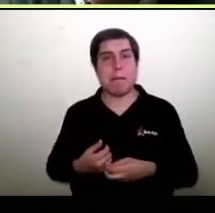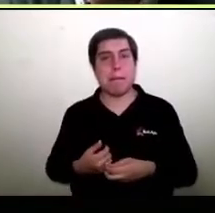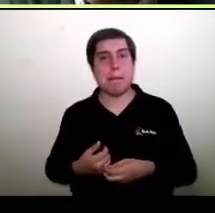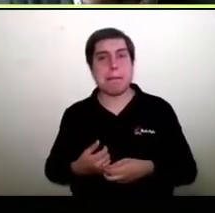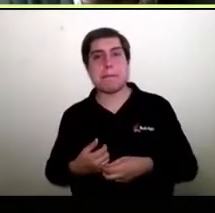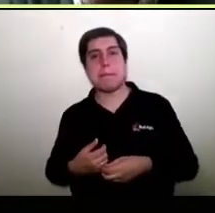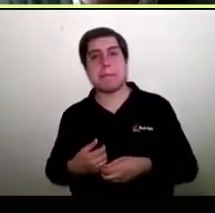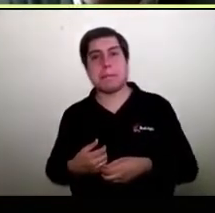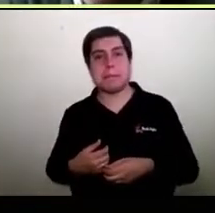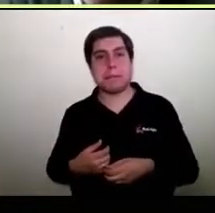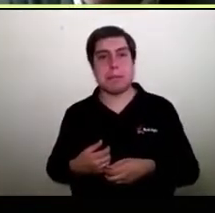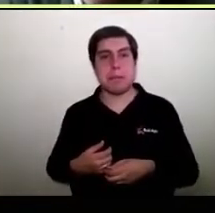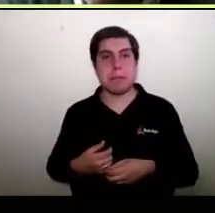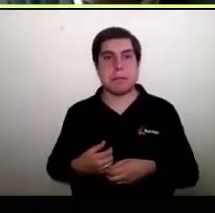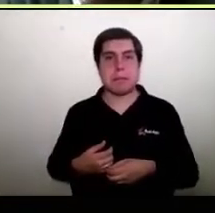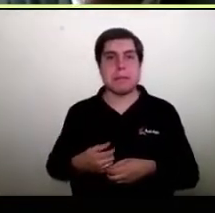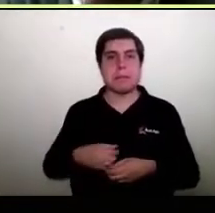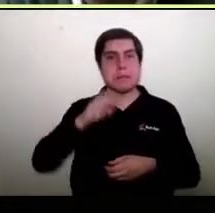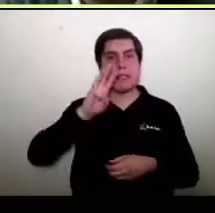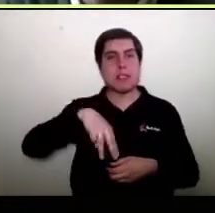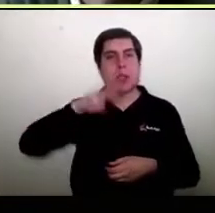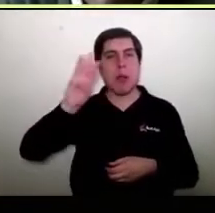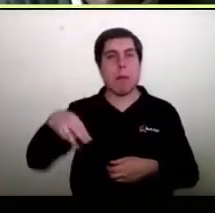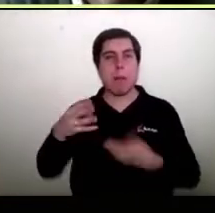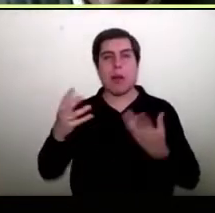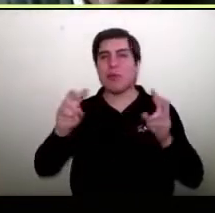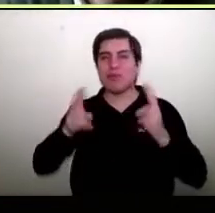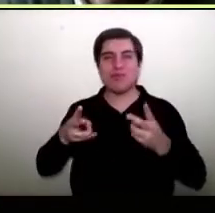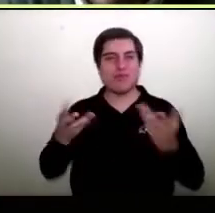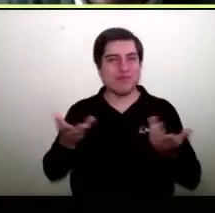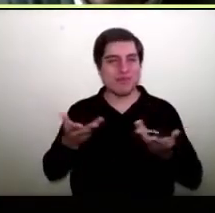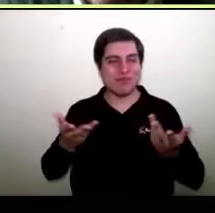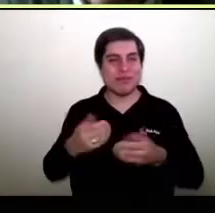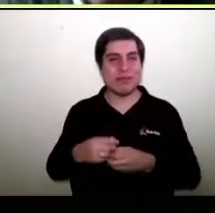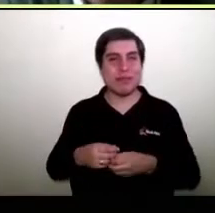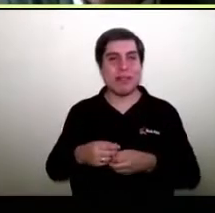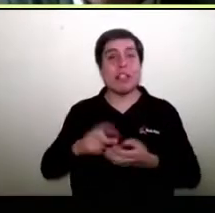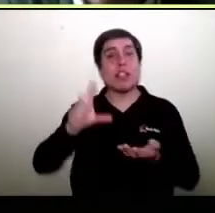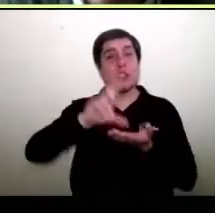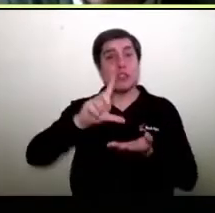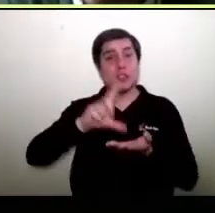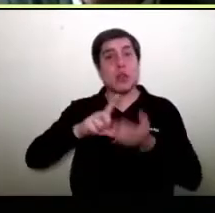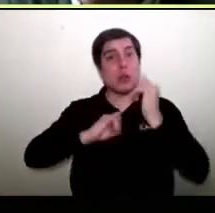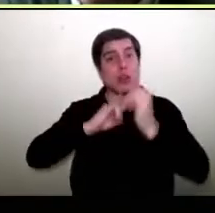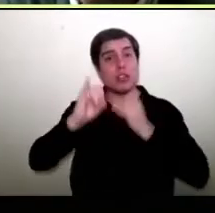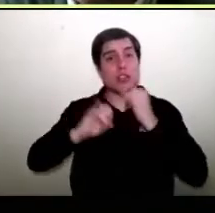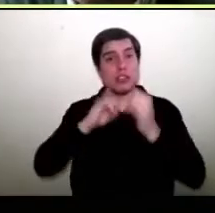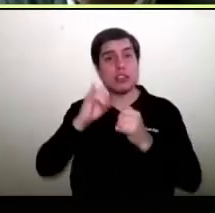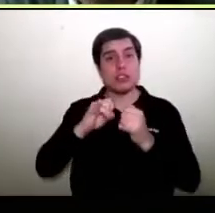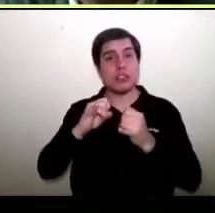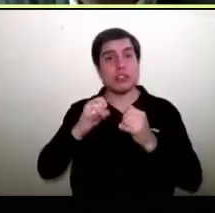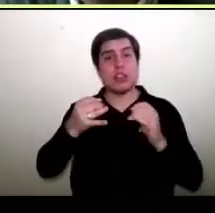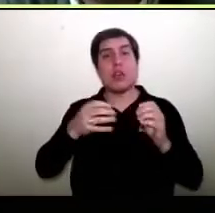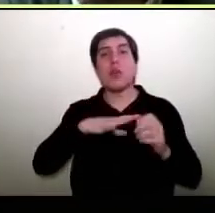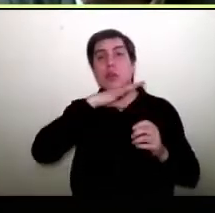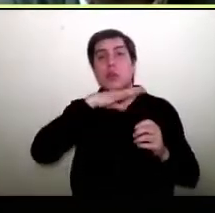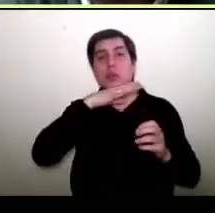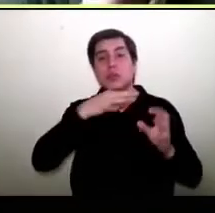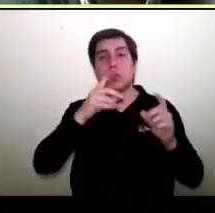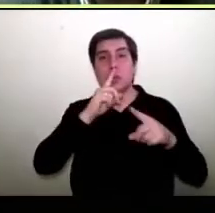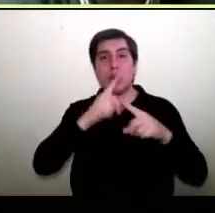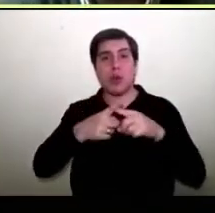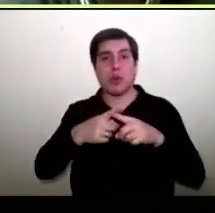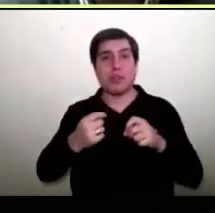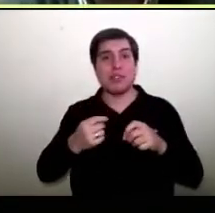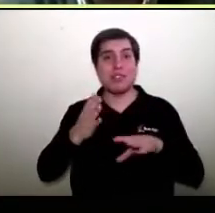Entonces, vamos a la definición, ¿qué es un mall virtual? Un lugar virtual presente en Internet con un dominio propio. ¿Se acuerdan todo